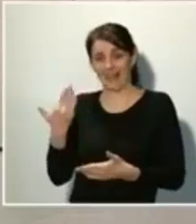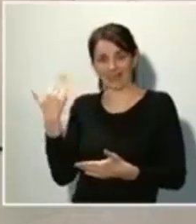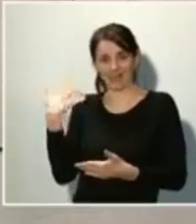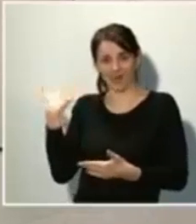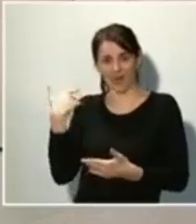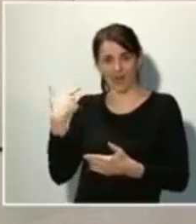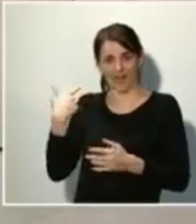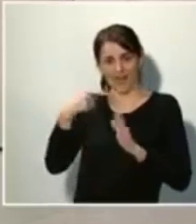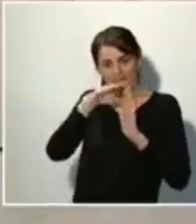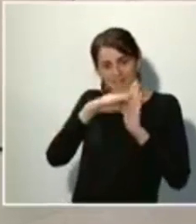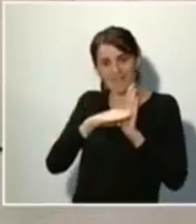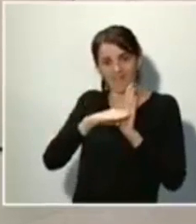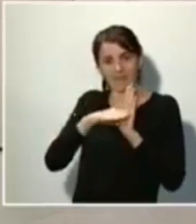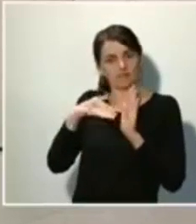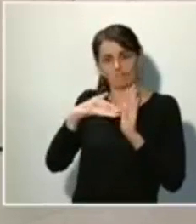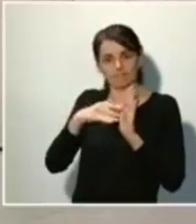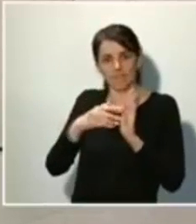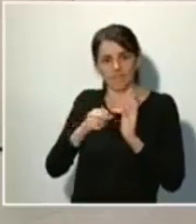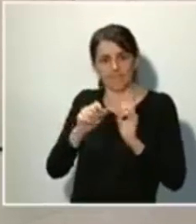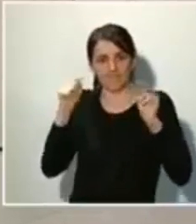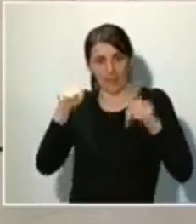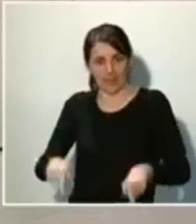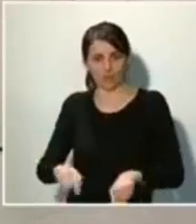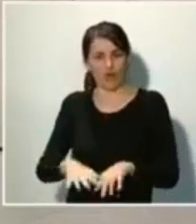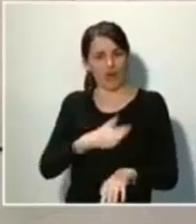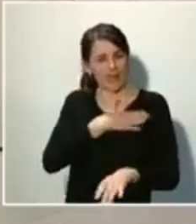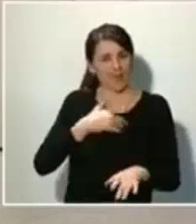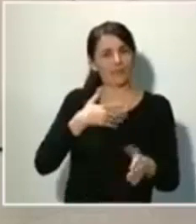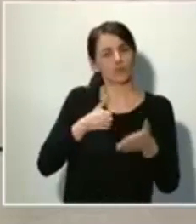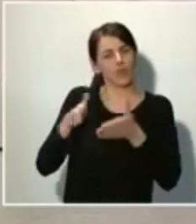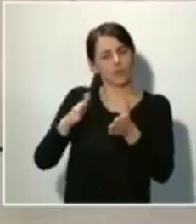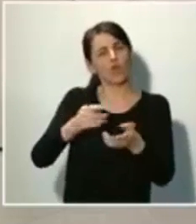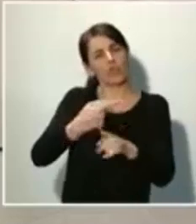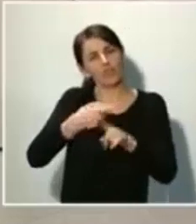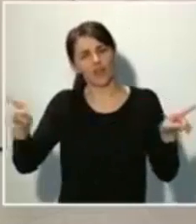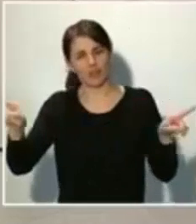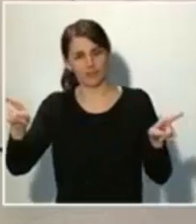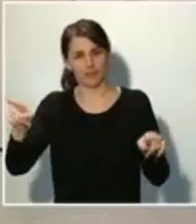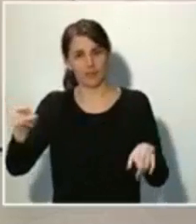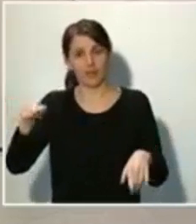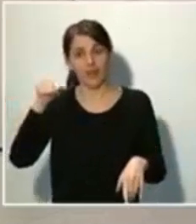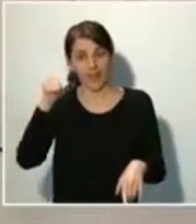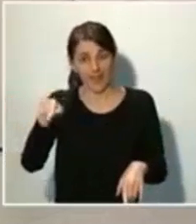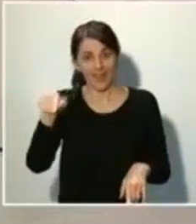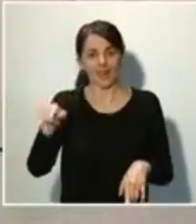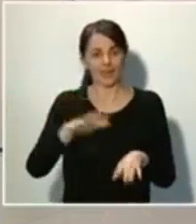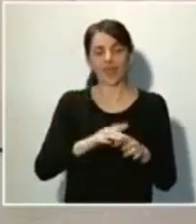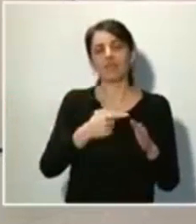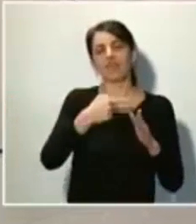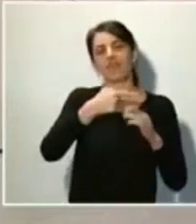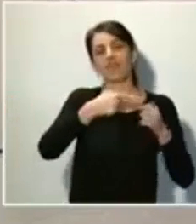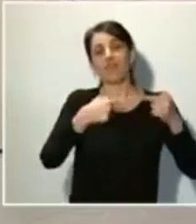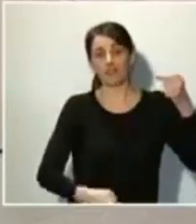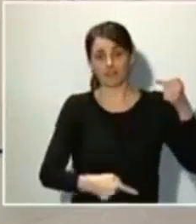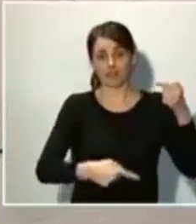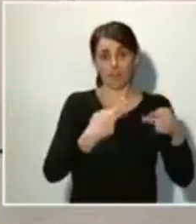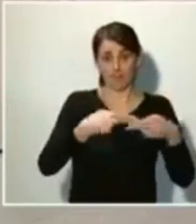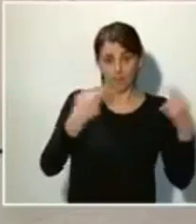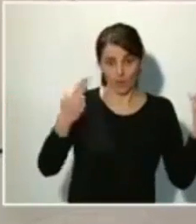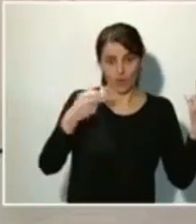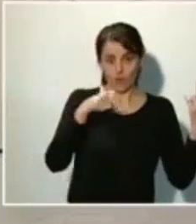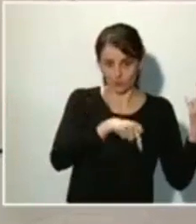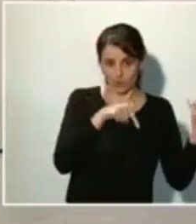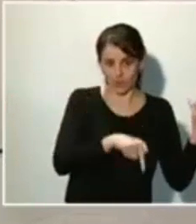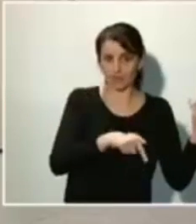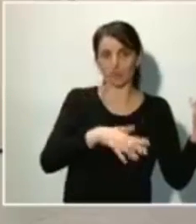un camino diferente. Frente a unas recetas que pusieron como primera prioridad de la sociedad el déficit público por encima del empleo, por encima de la salud